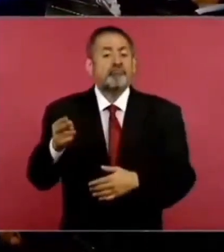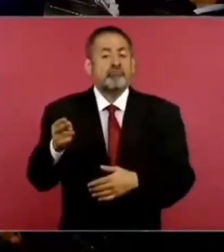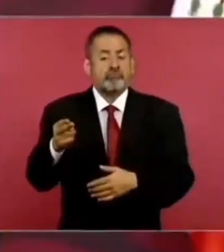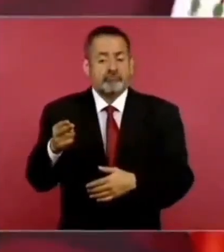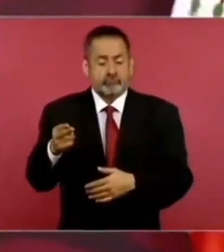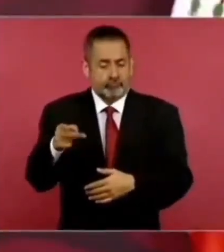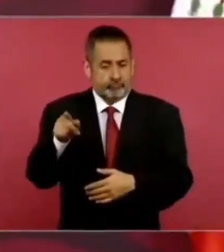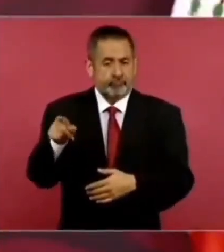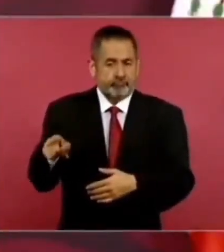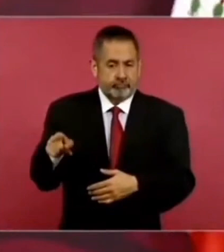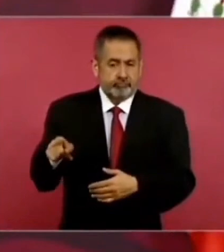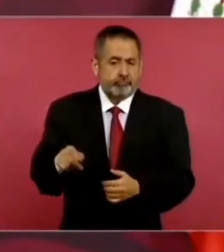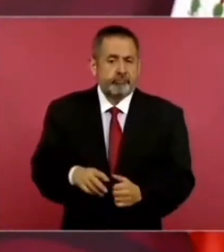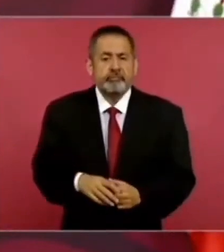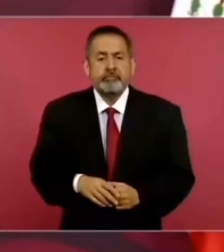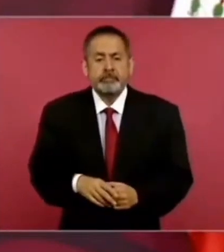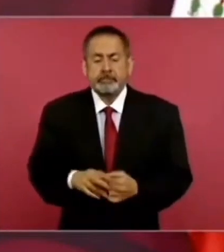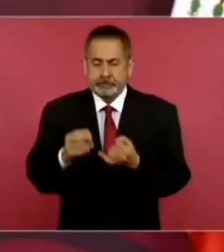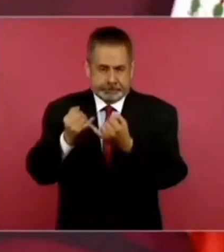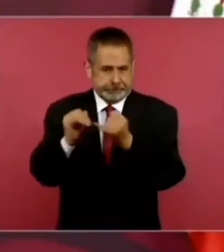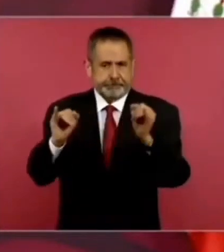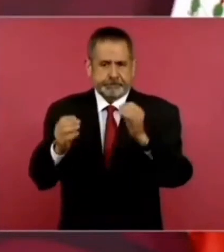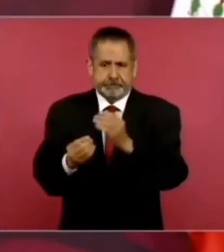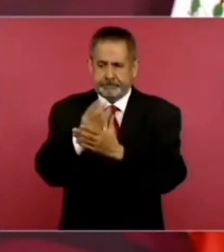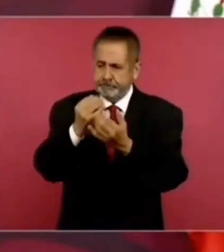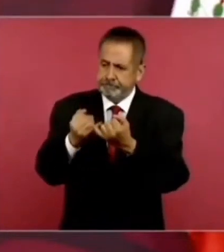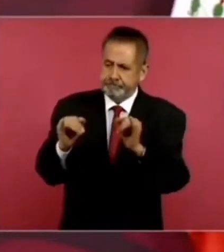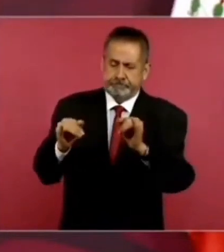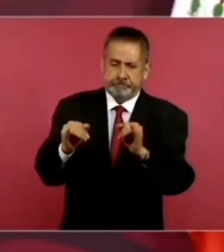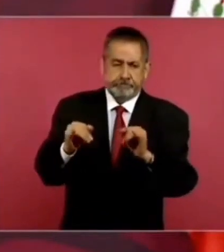la vamos a inaugurar.